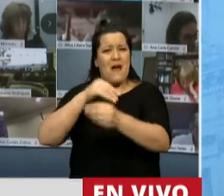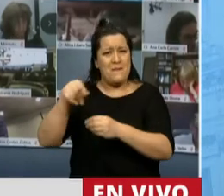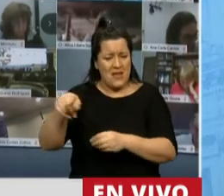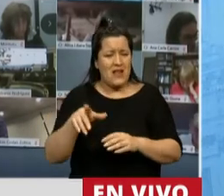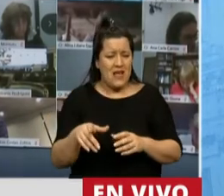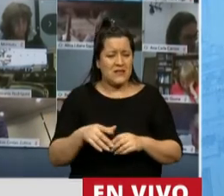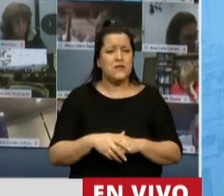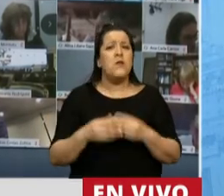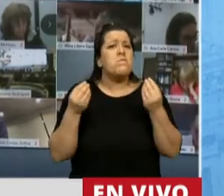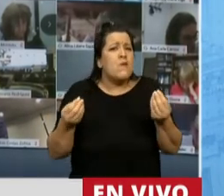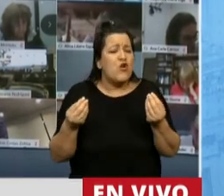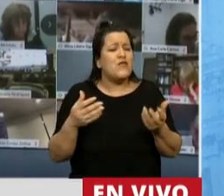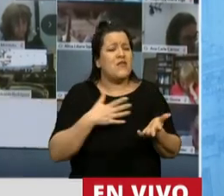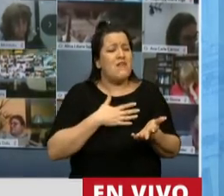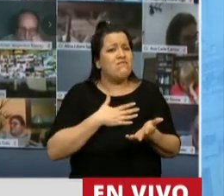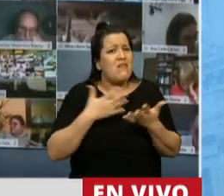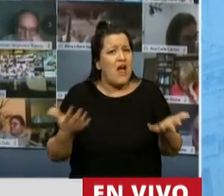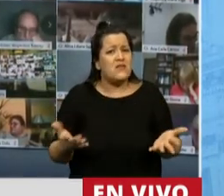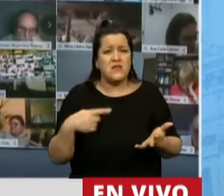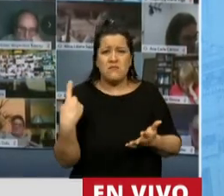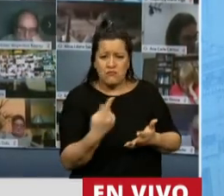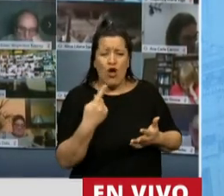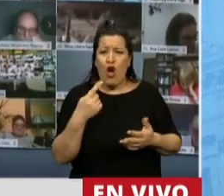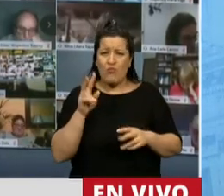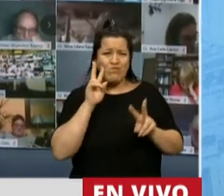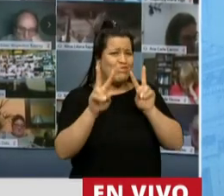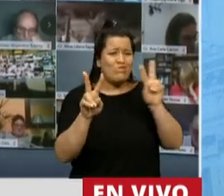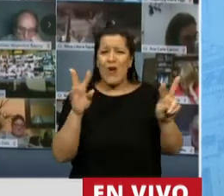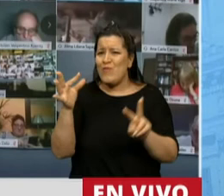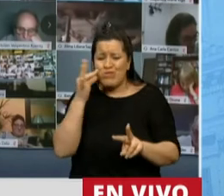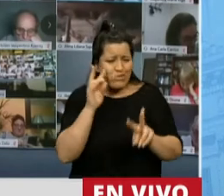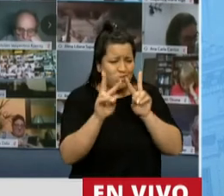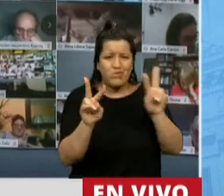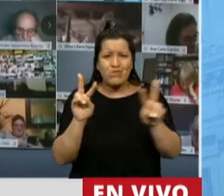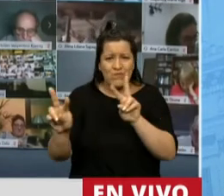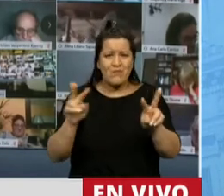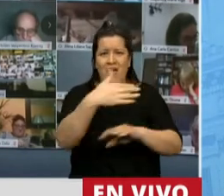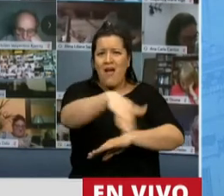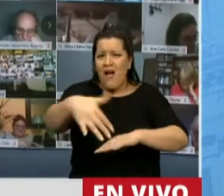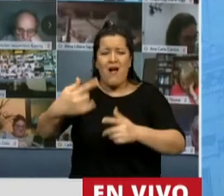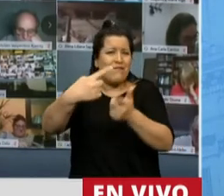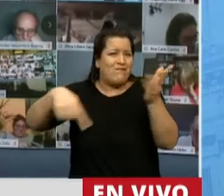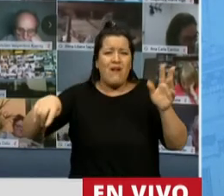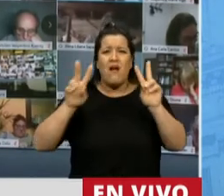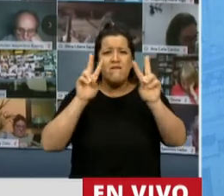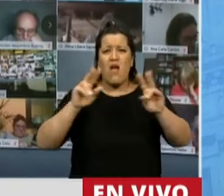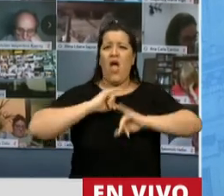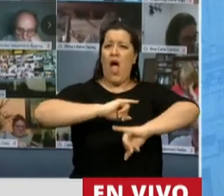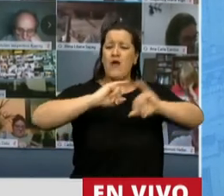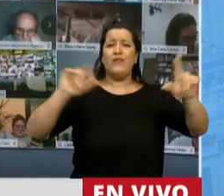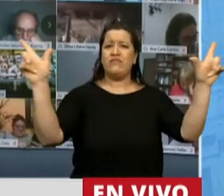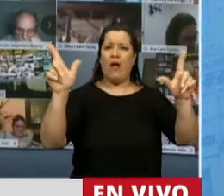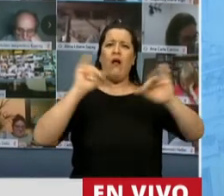lamentablemente, al caminar las calles, lo que se ve es que muchas veces los anuncios que se hacen detrás de la